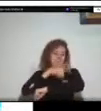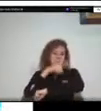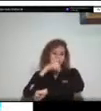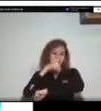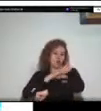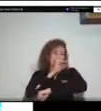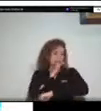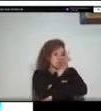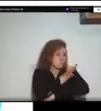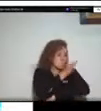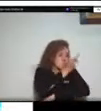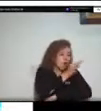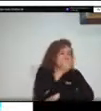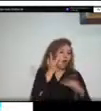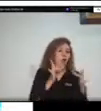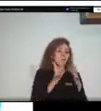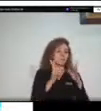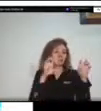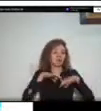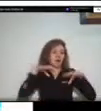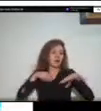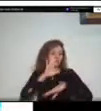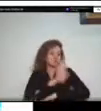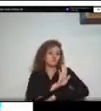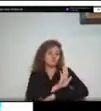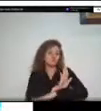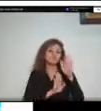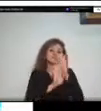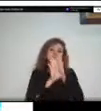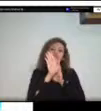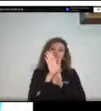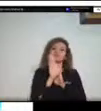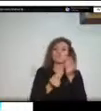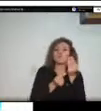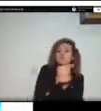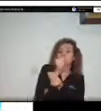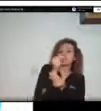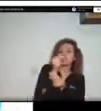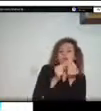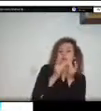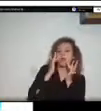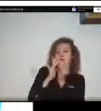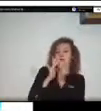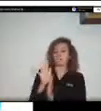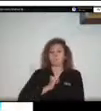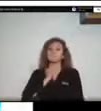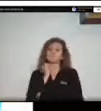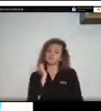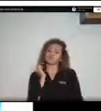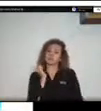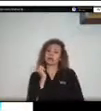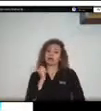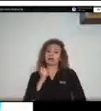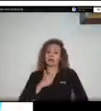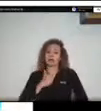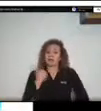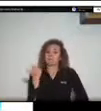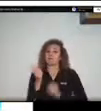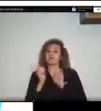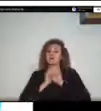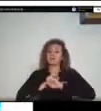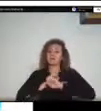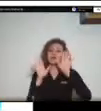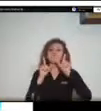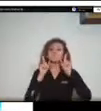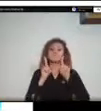a que la actividad minera en desarrollo de su diseño como tal de su aprovechamiento sea una medida de mitigación del riesgo